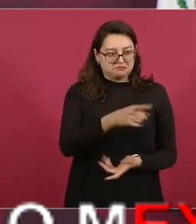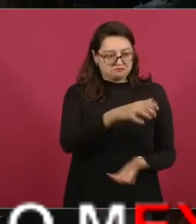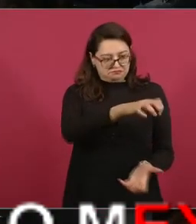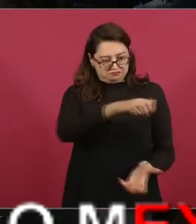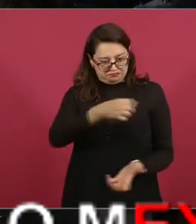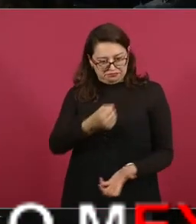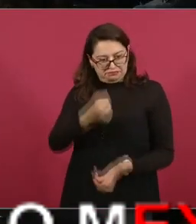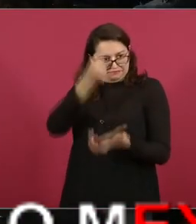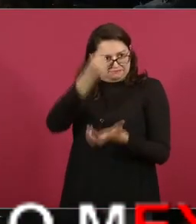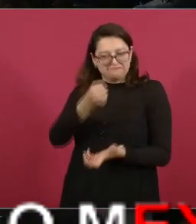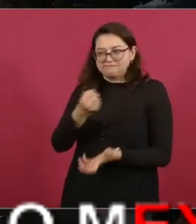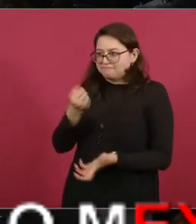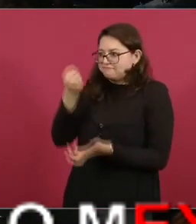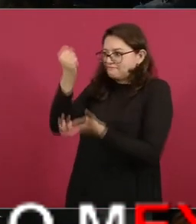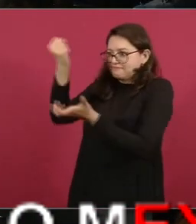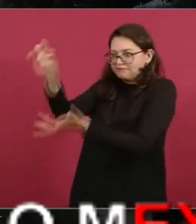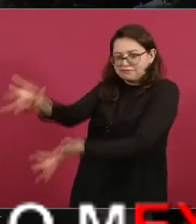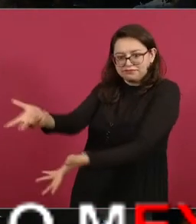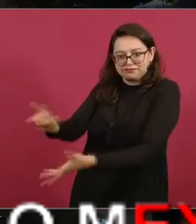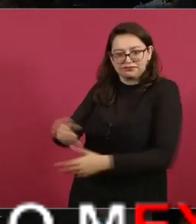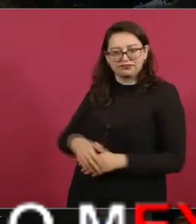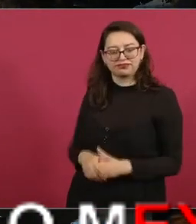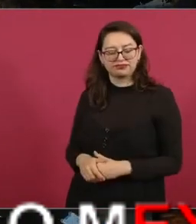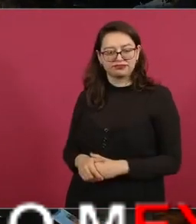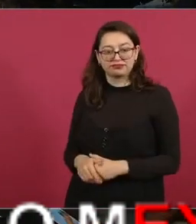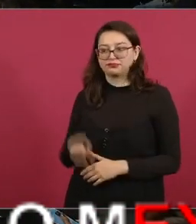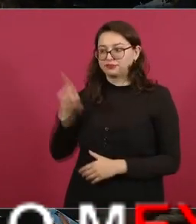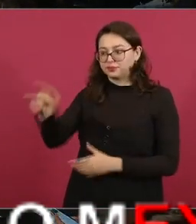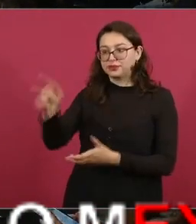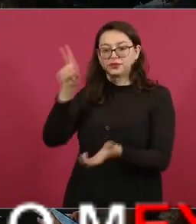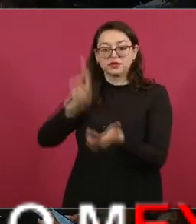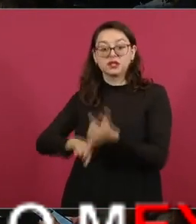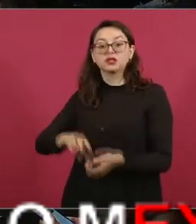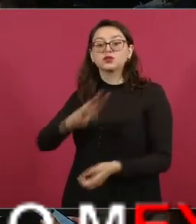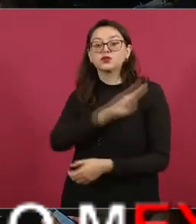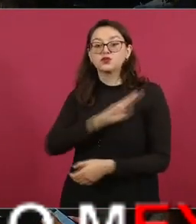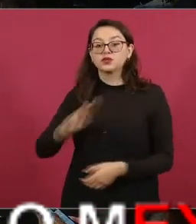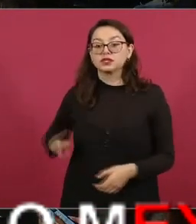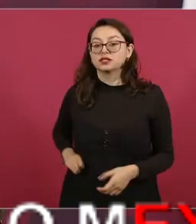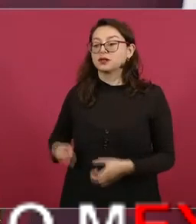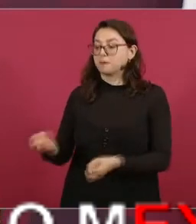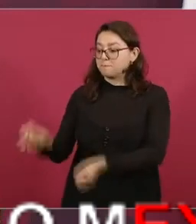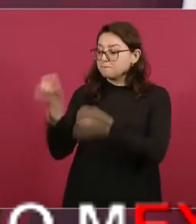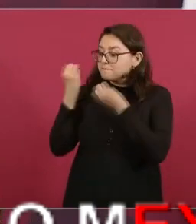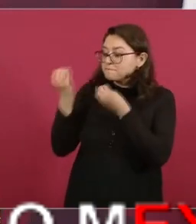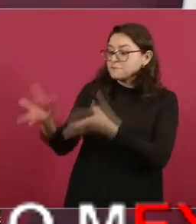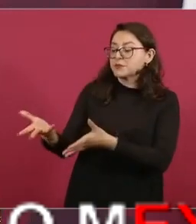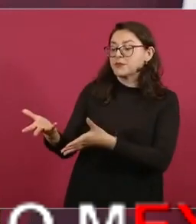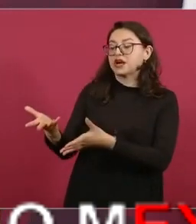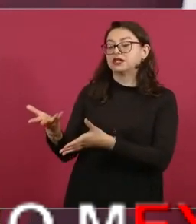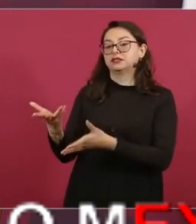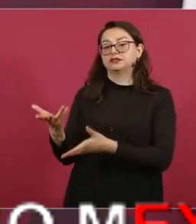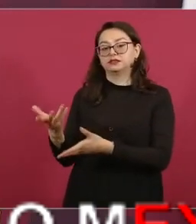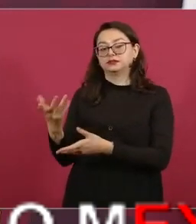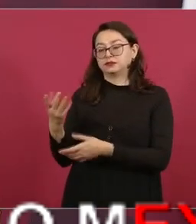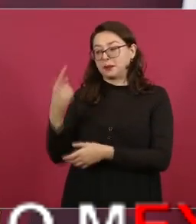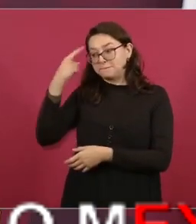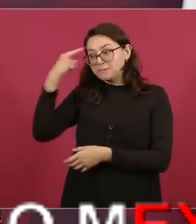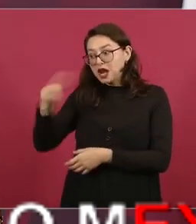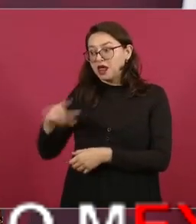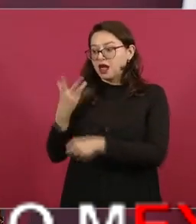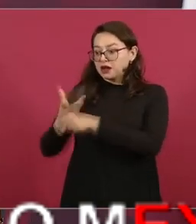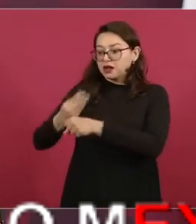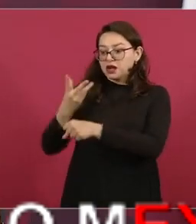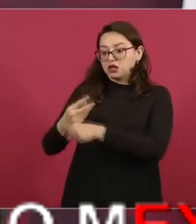se les entrega a cada autoridad municipal lo que les corresponde de los mil millones